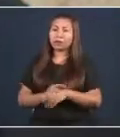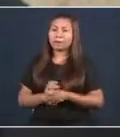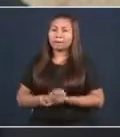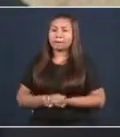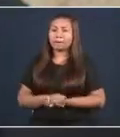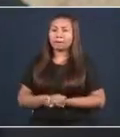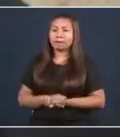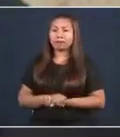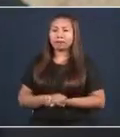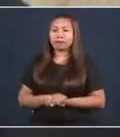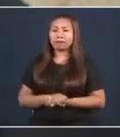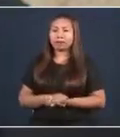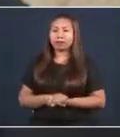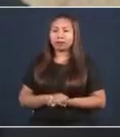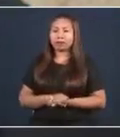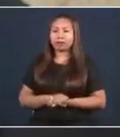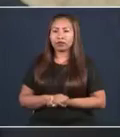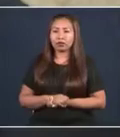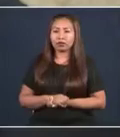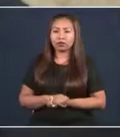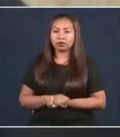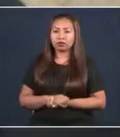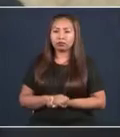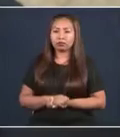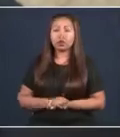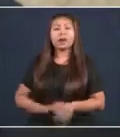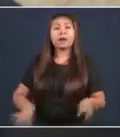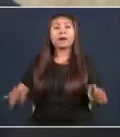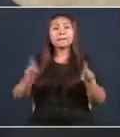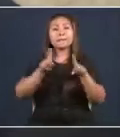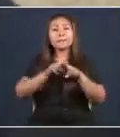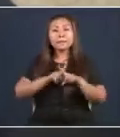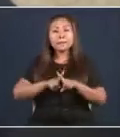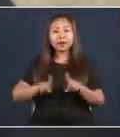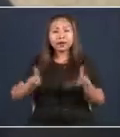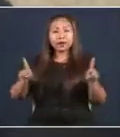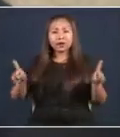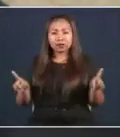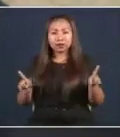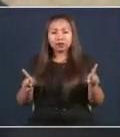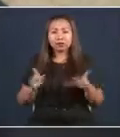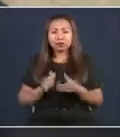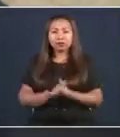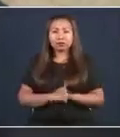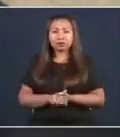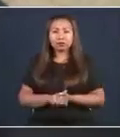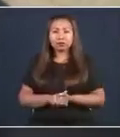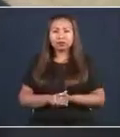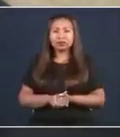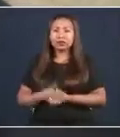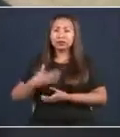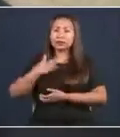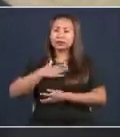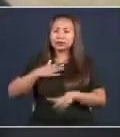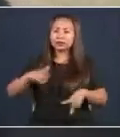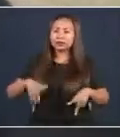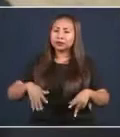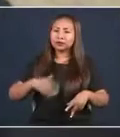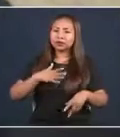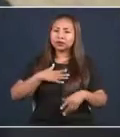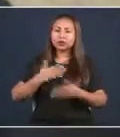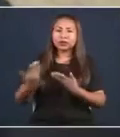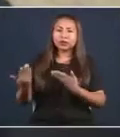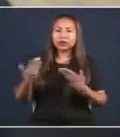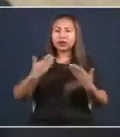mi partido. Pero es mi vino, amargo, pero es mi vino